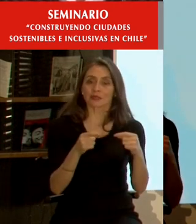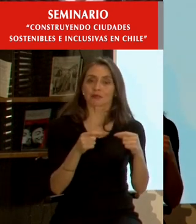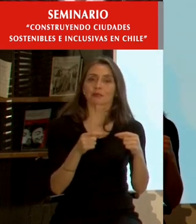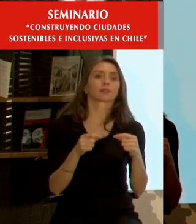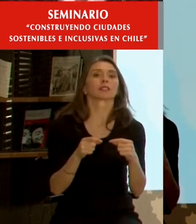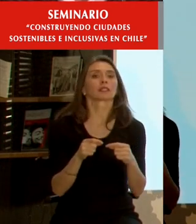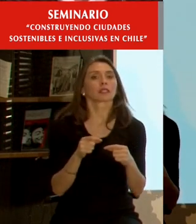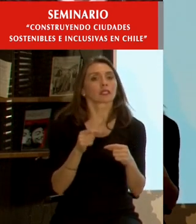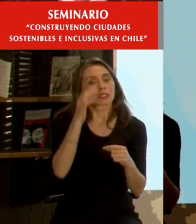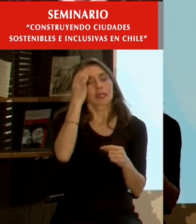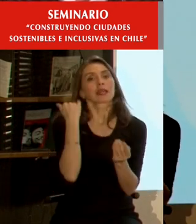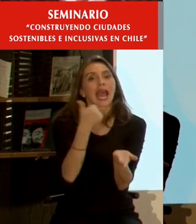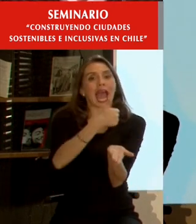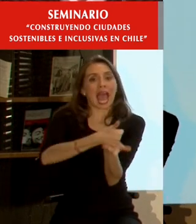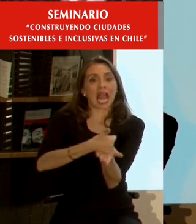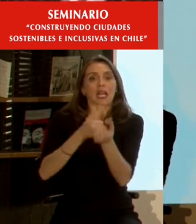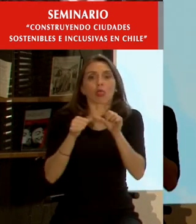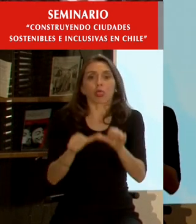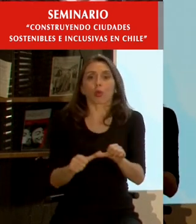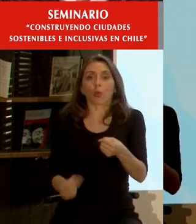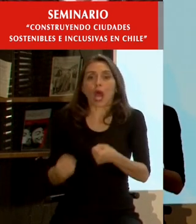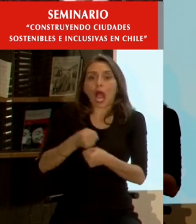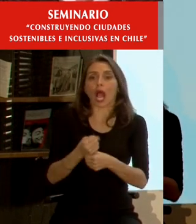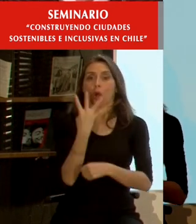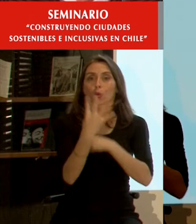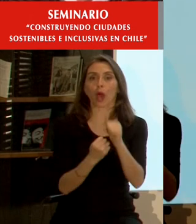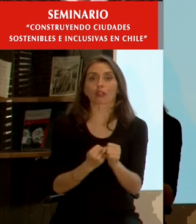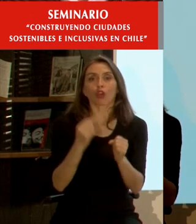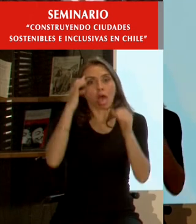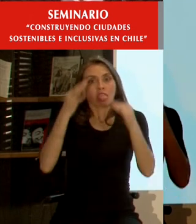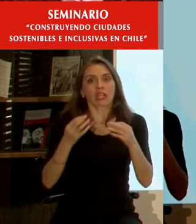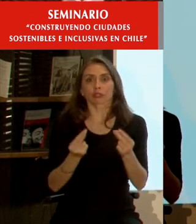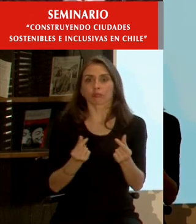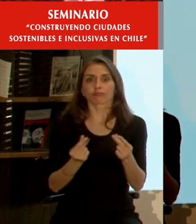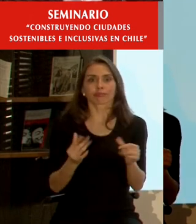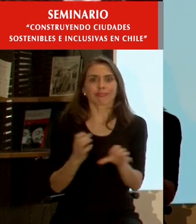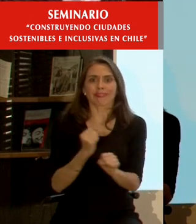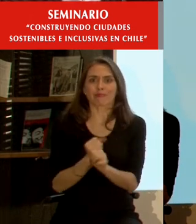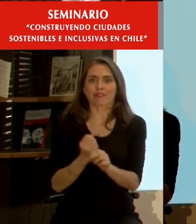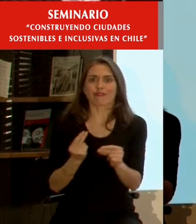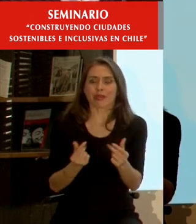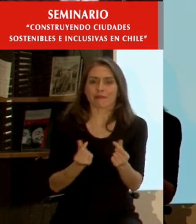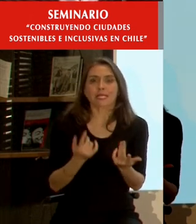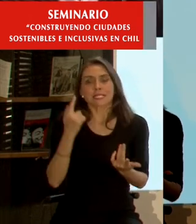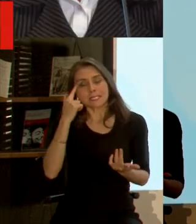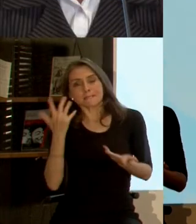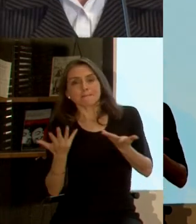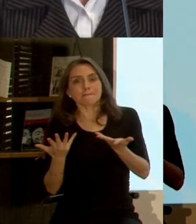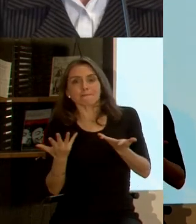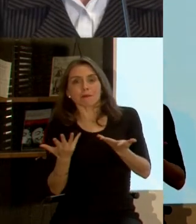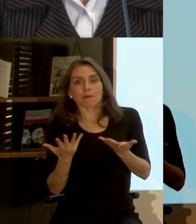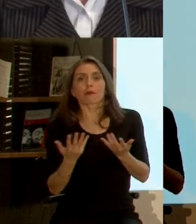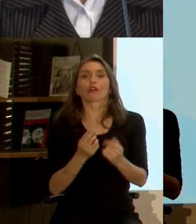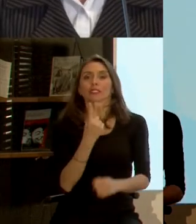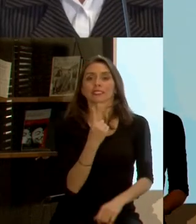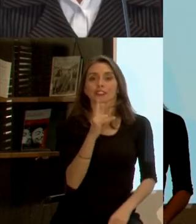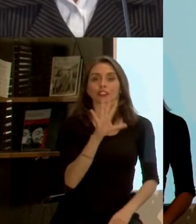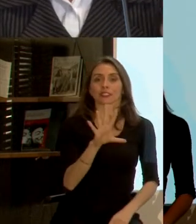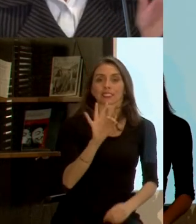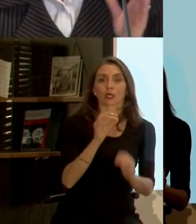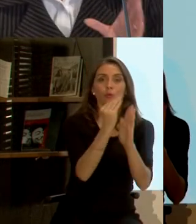entiende que los alcaldes tienen cuatro años tienen que tomar decisiones rápidas y lo que se buscaba era tener 150